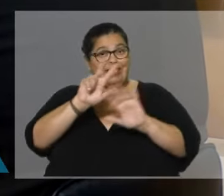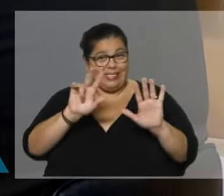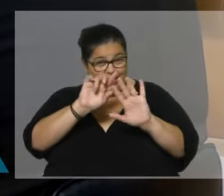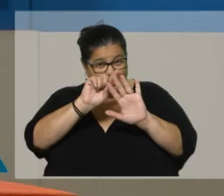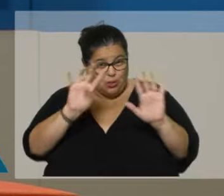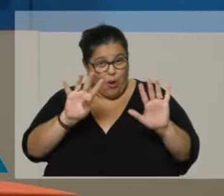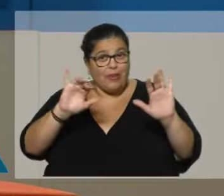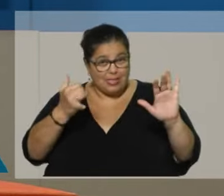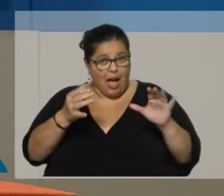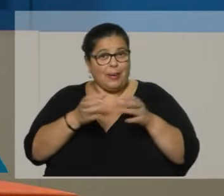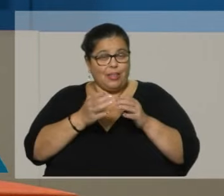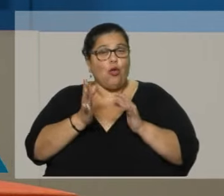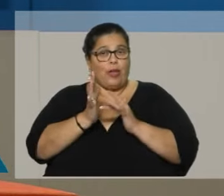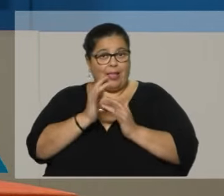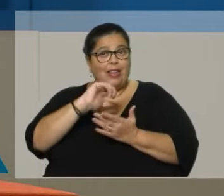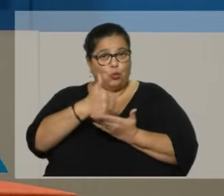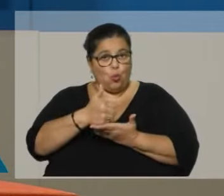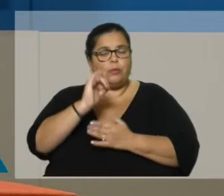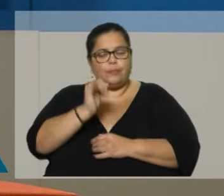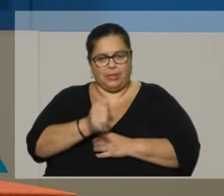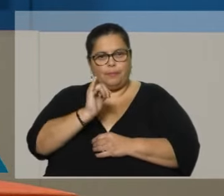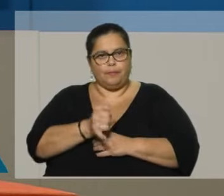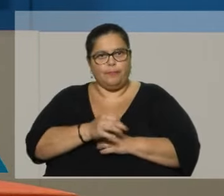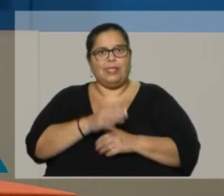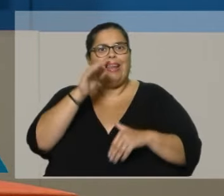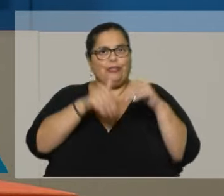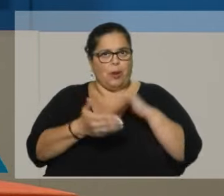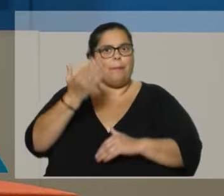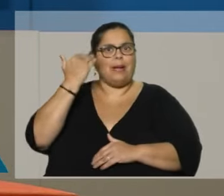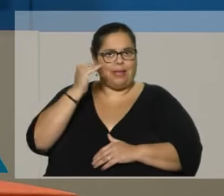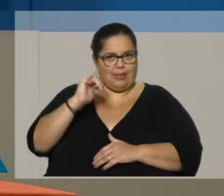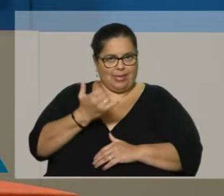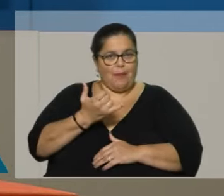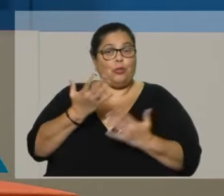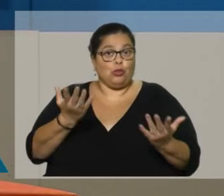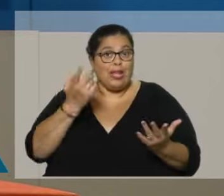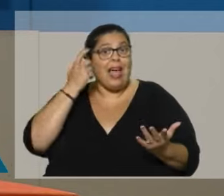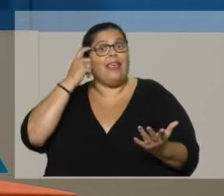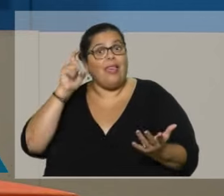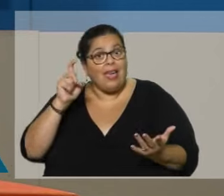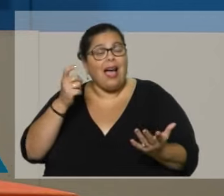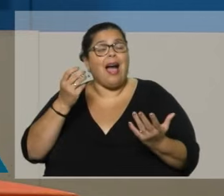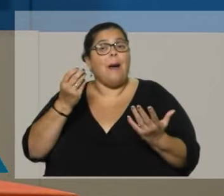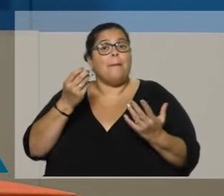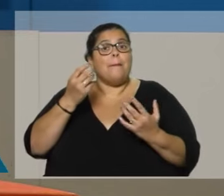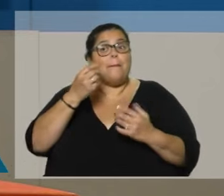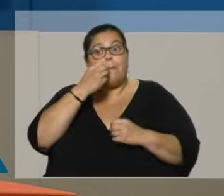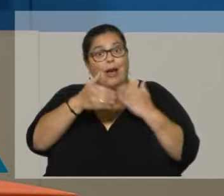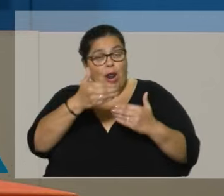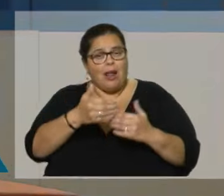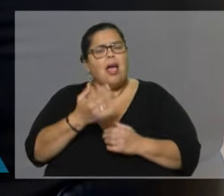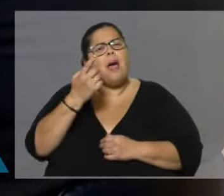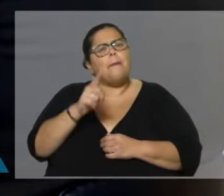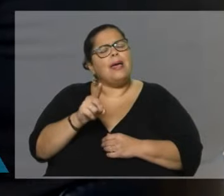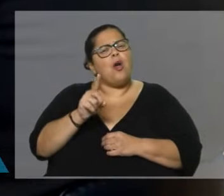El Partido Digital estuvo en el 2019, en las elecciones pasadas. Y bueno, la idea es... Pero no se fue bien porque no